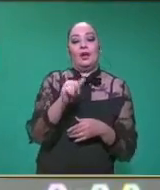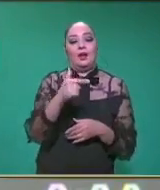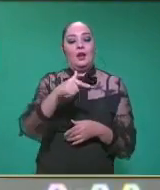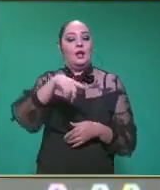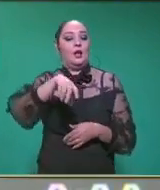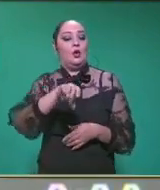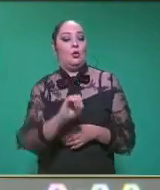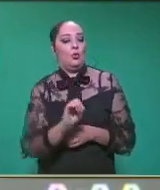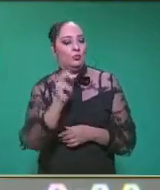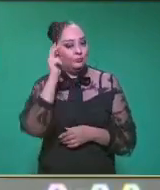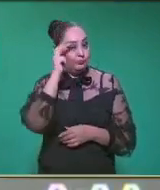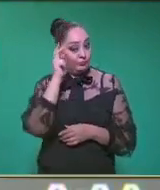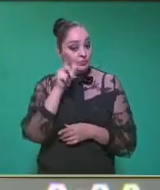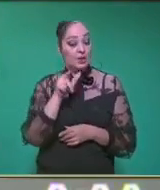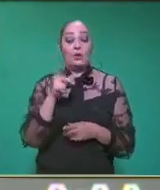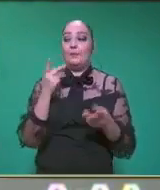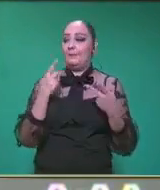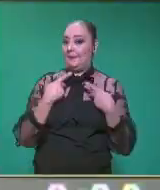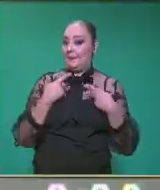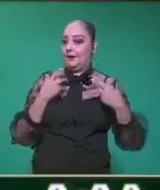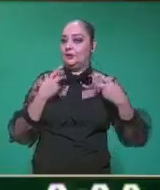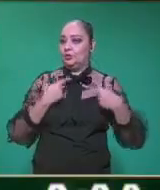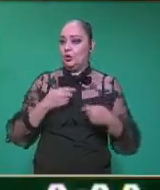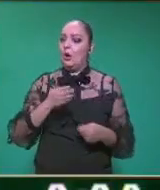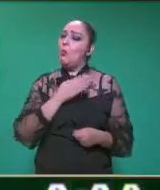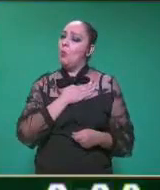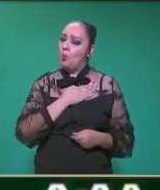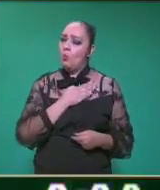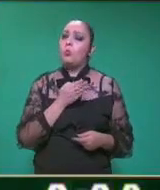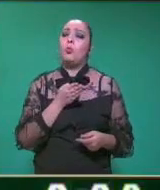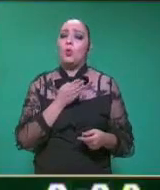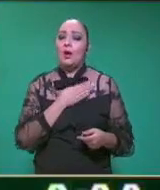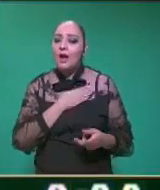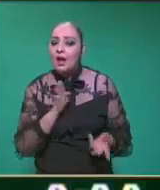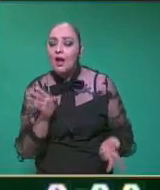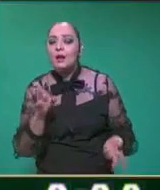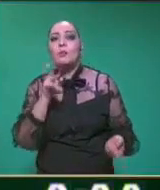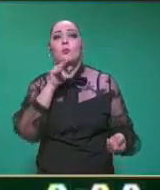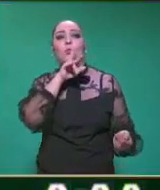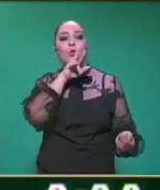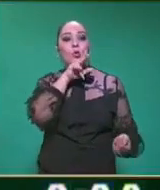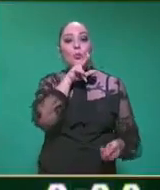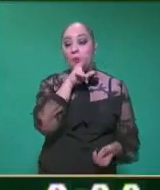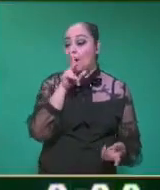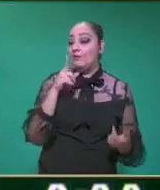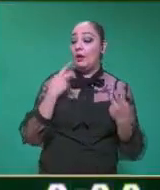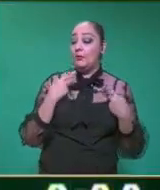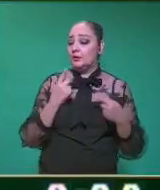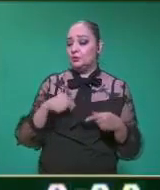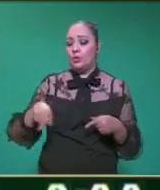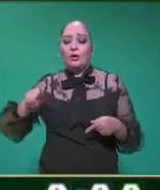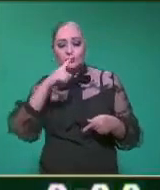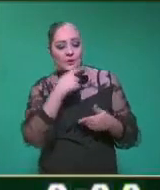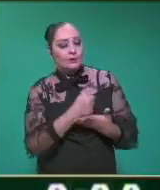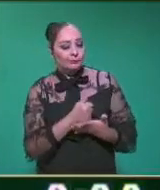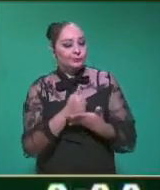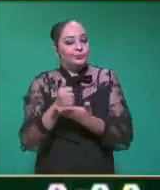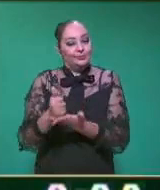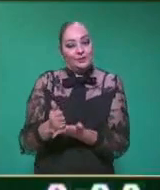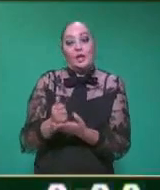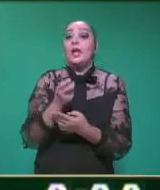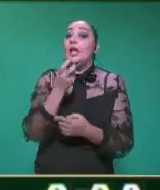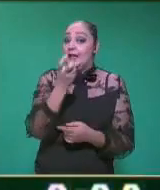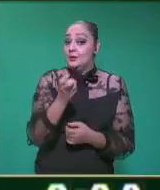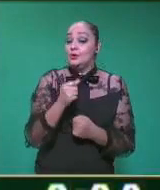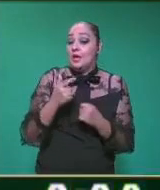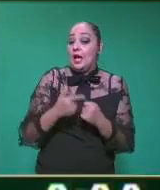por lo demás, era una persona bondadosa. Y entonces, pues, este aspecto es un aspecto de la